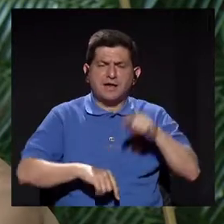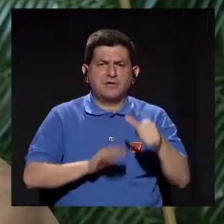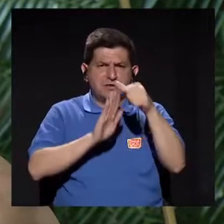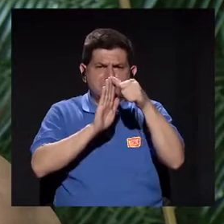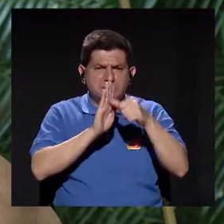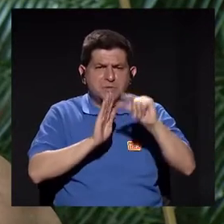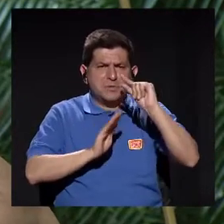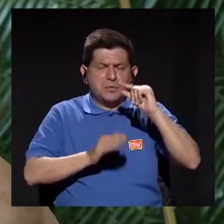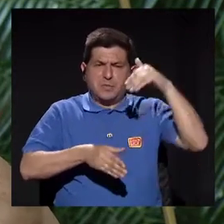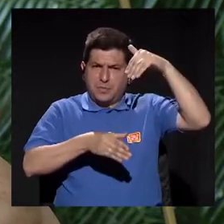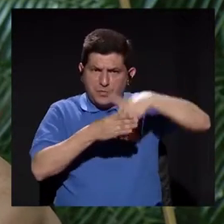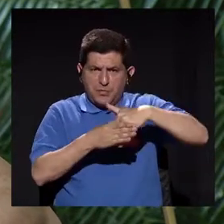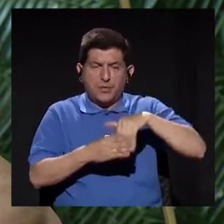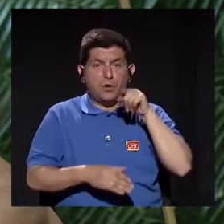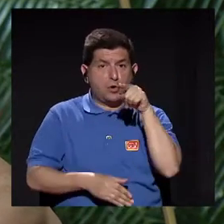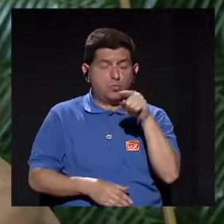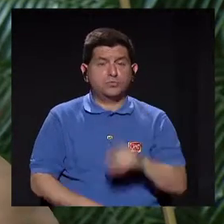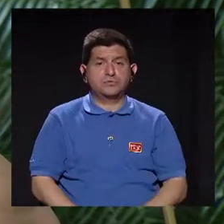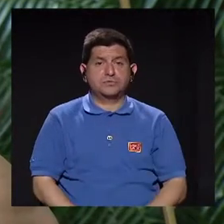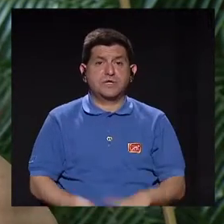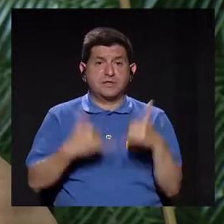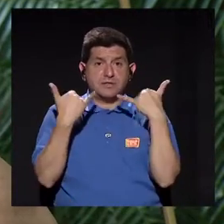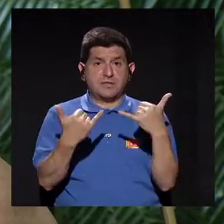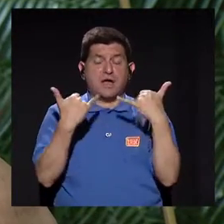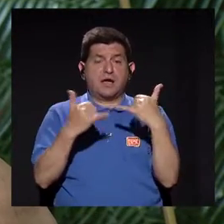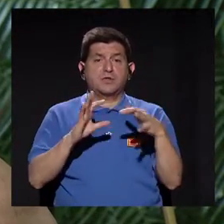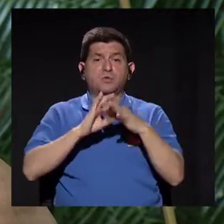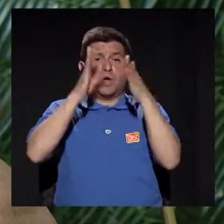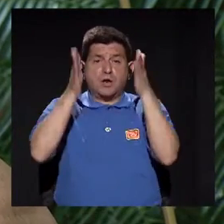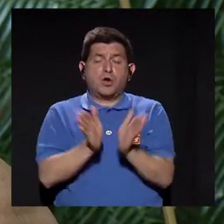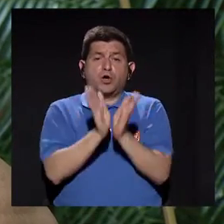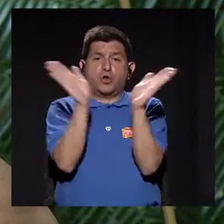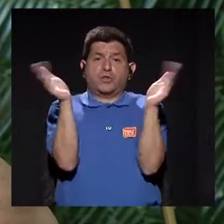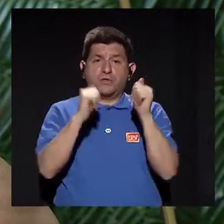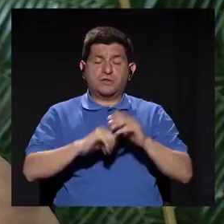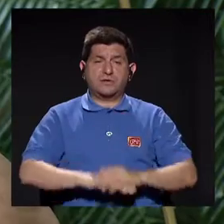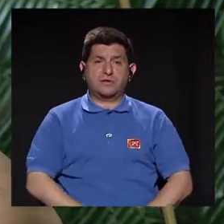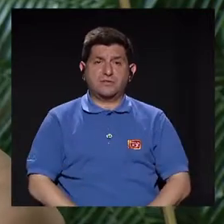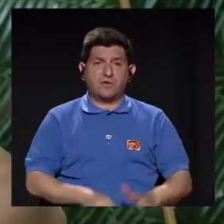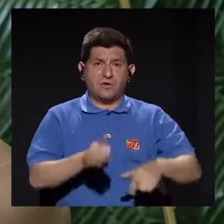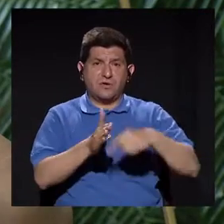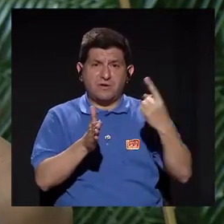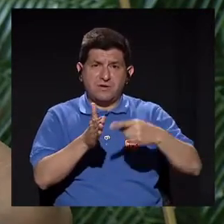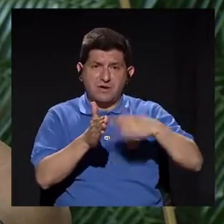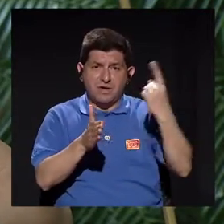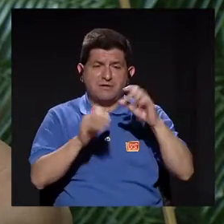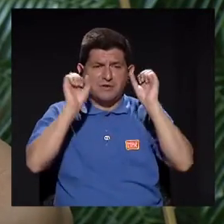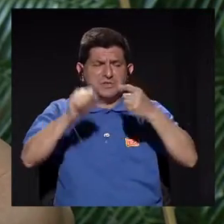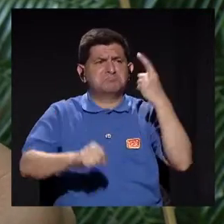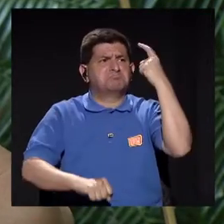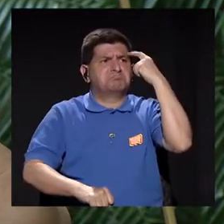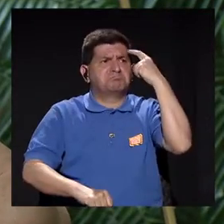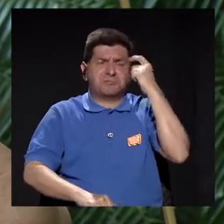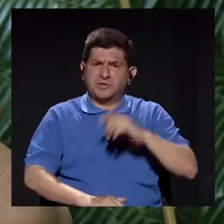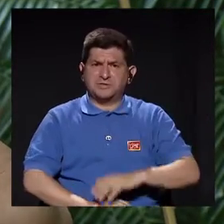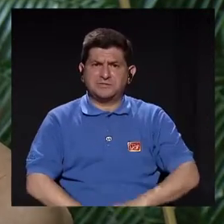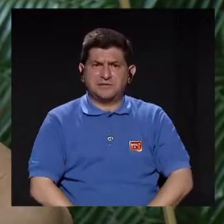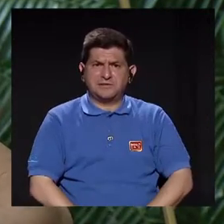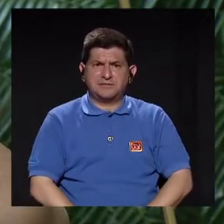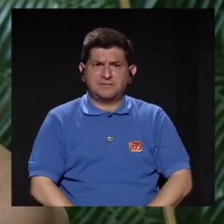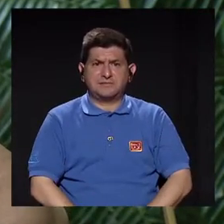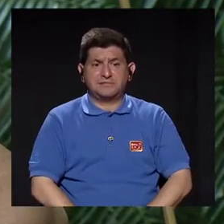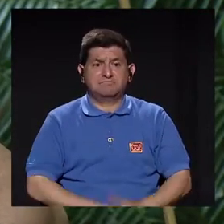de cirugía mínimamente invasiva, del cual usted actualmente es coordinador general, porque a veces podría pensarse de